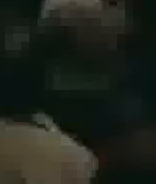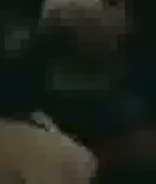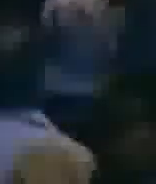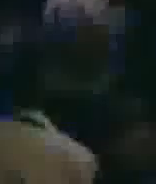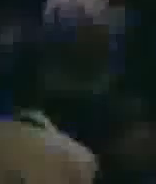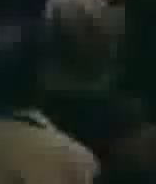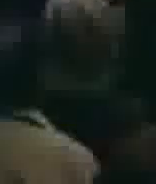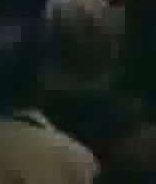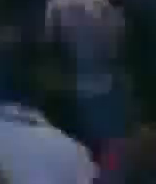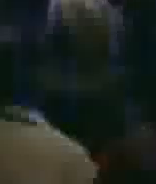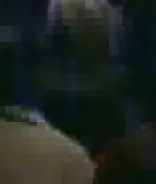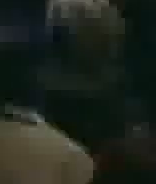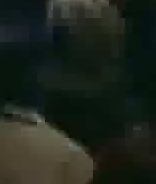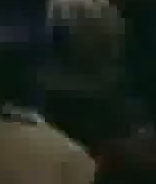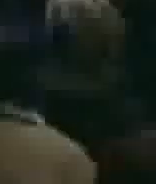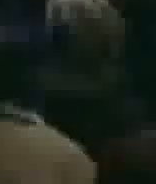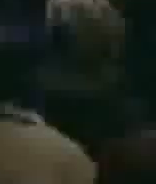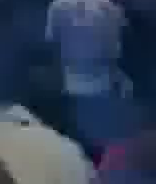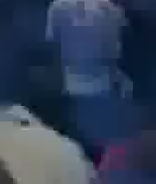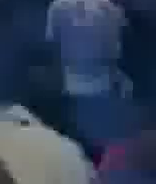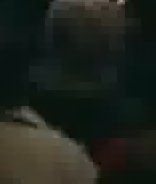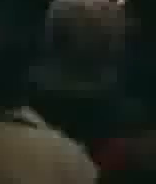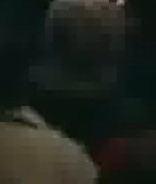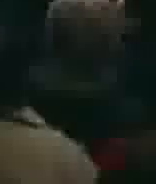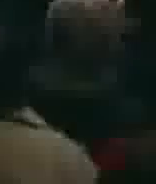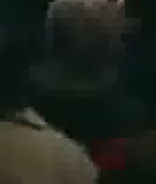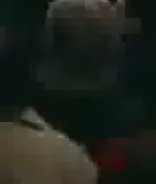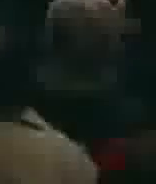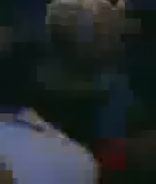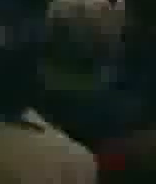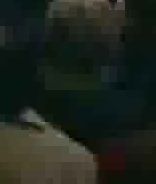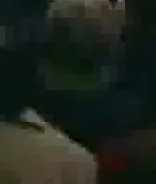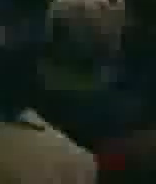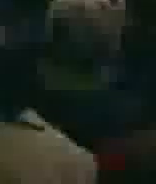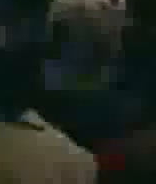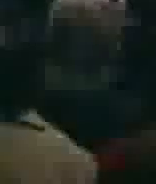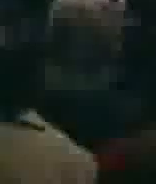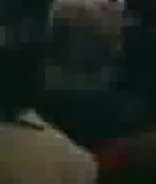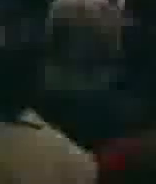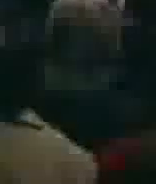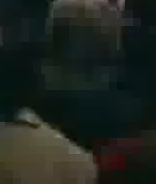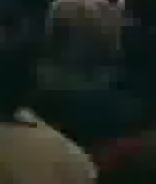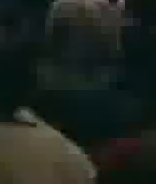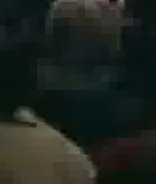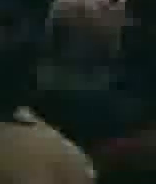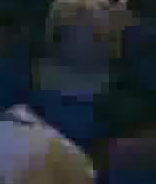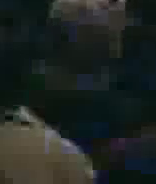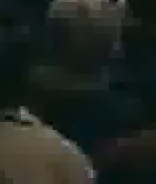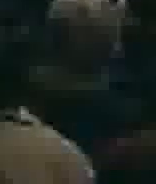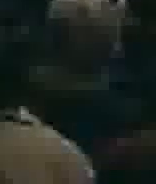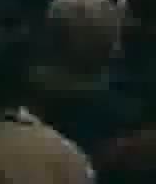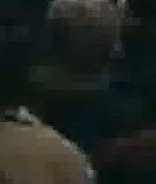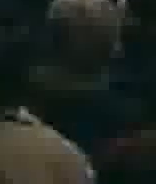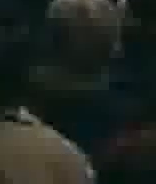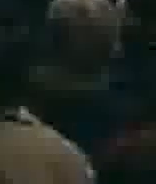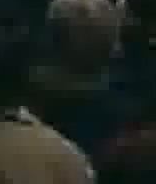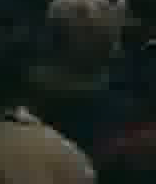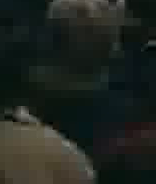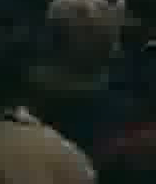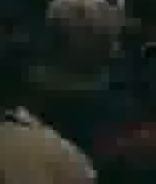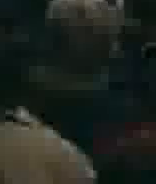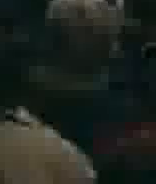provinciales, señores intendentes, señores secretarios y subsecretarios de Estado, señores legisladores, señores empresarios,